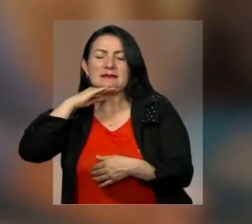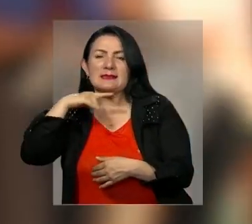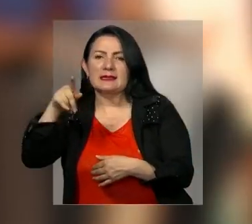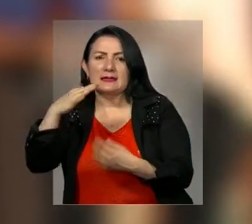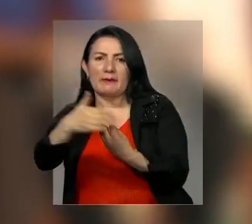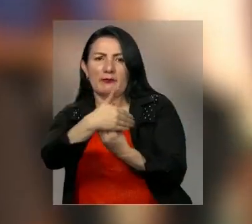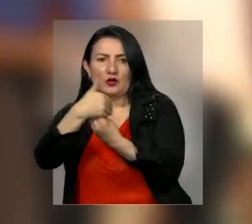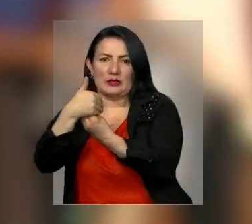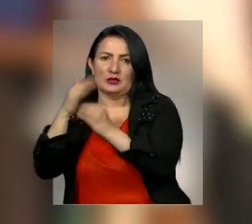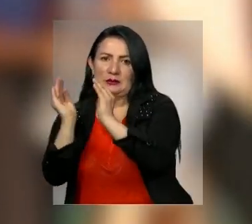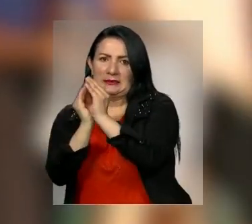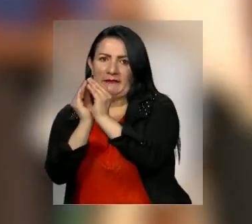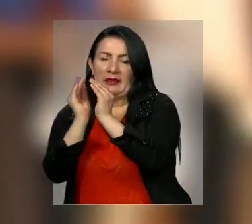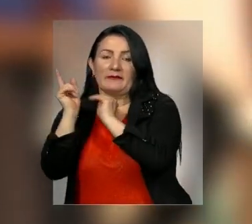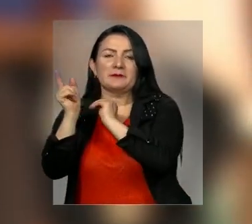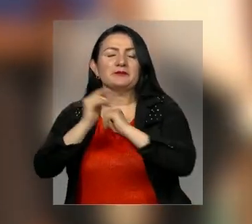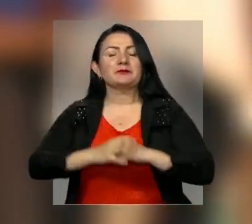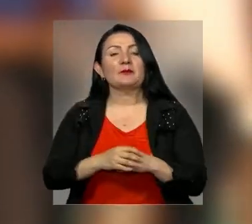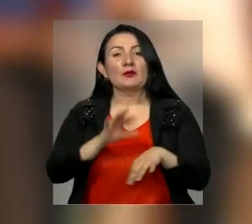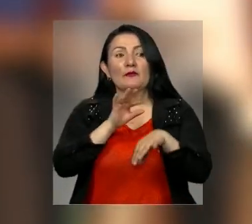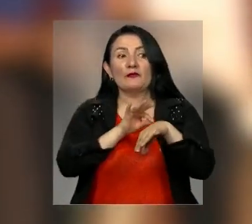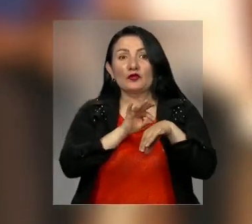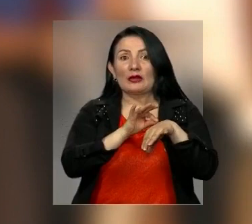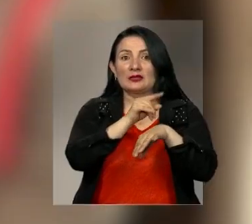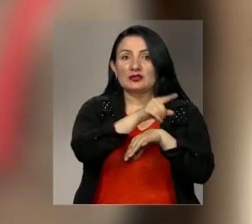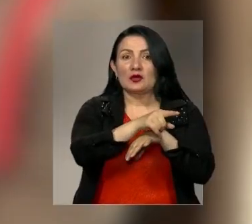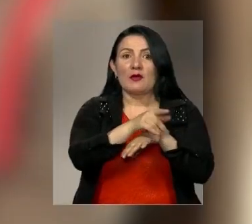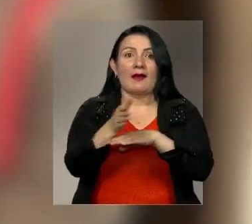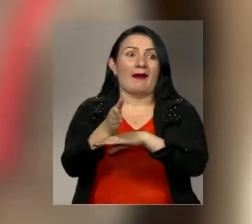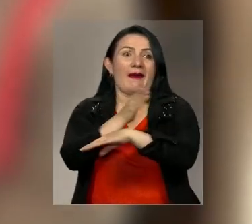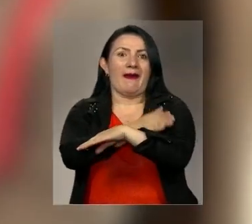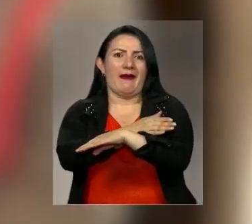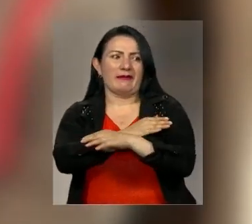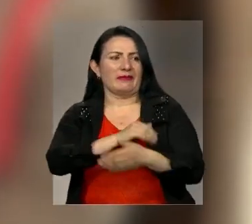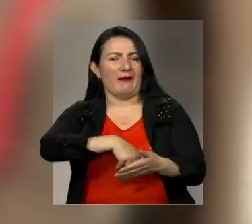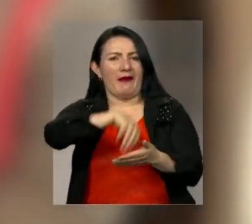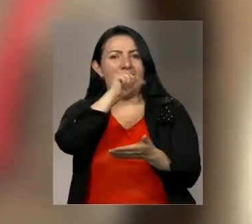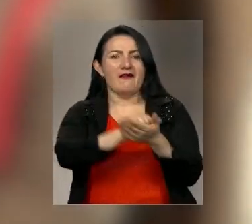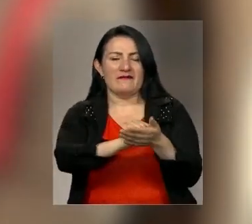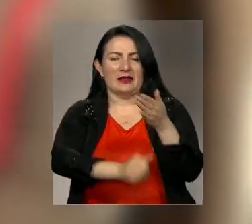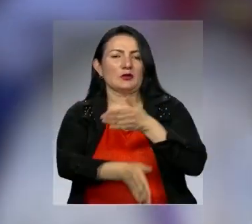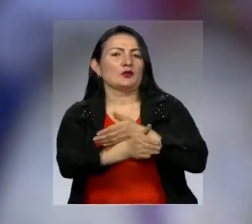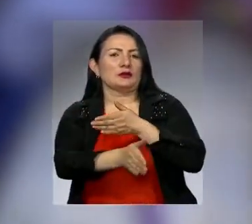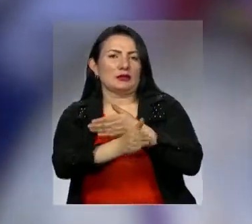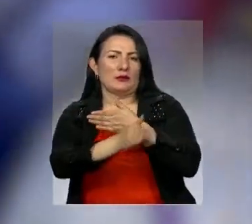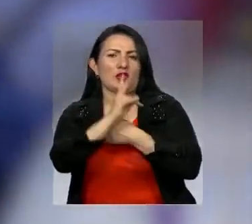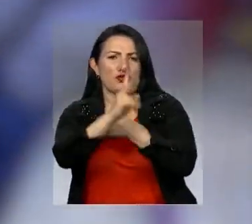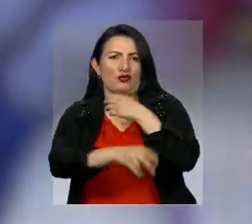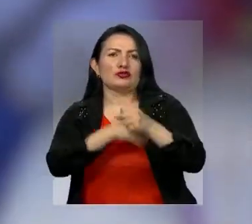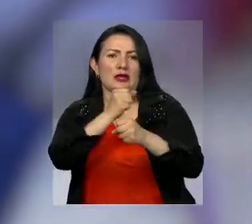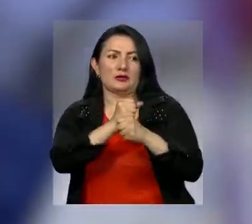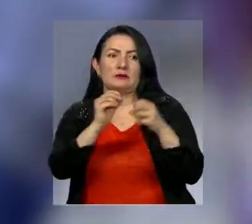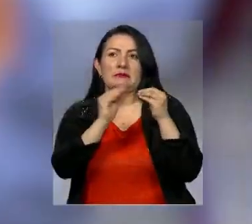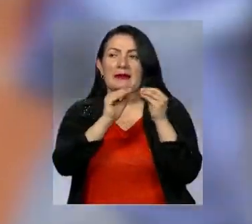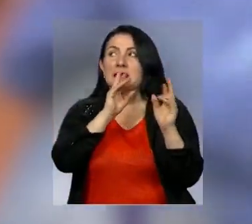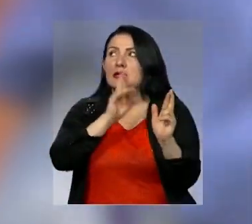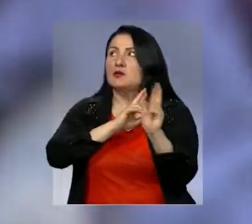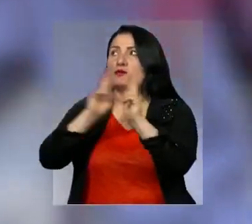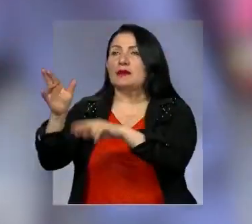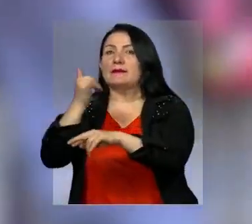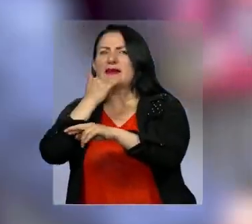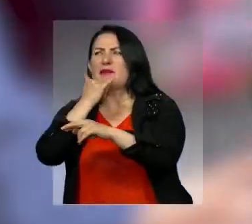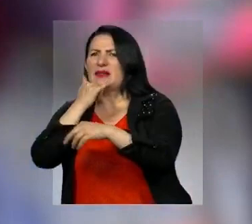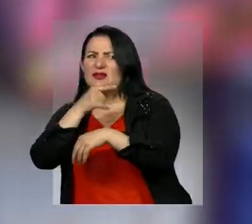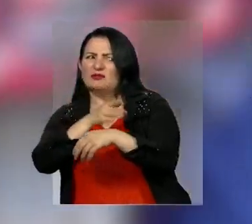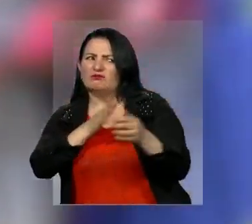protección del ICBF. Esta fundación, que había recibido aval para continuar en operaciones dos años más, deberá responder sobre la